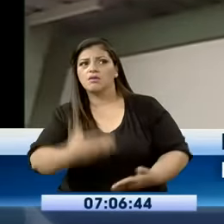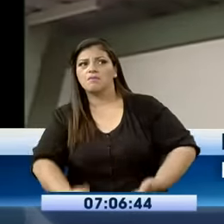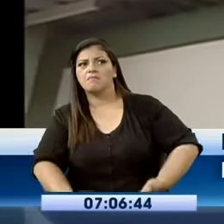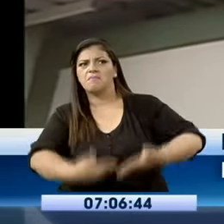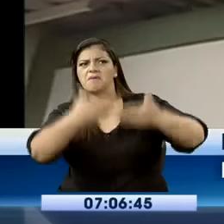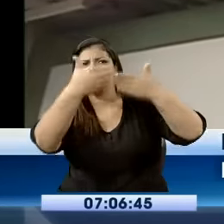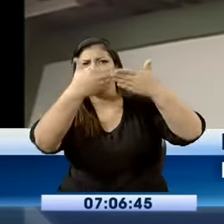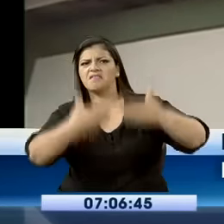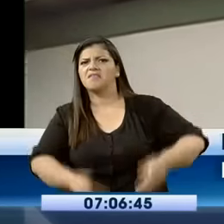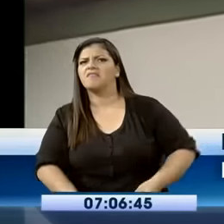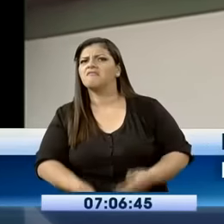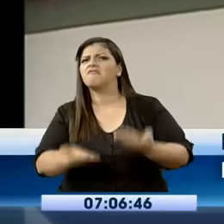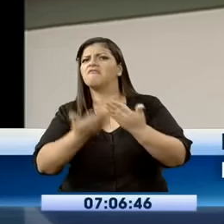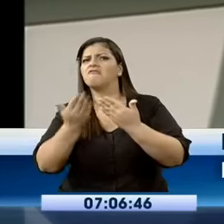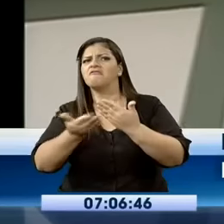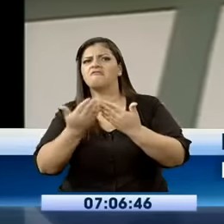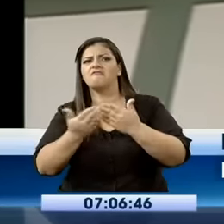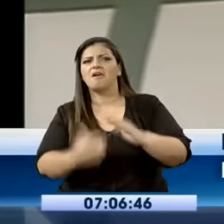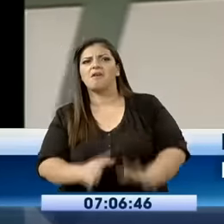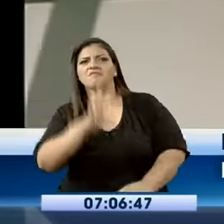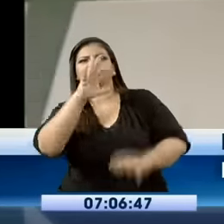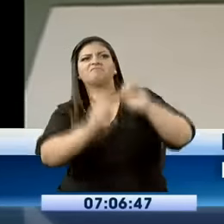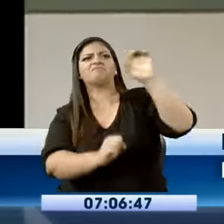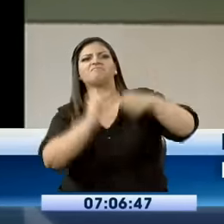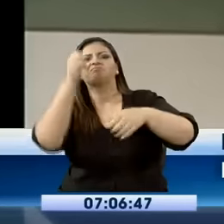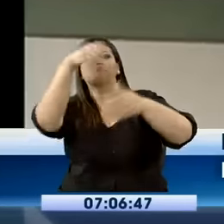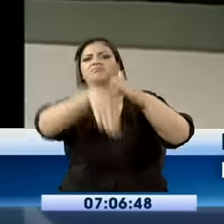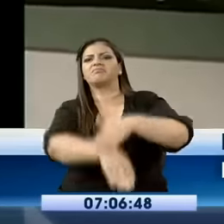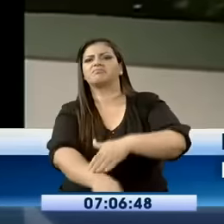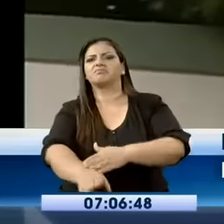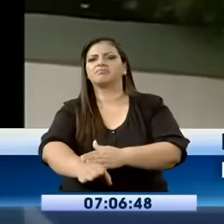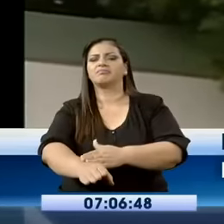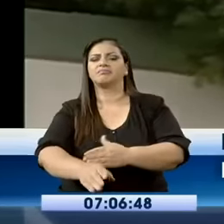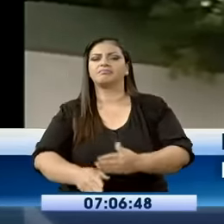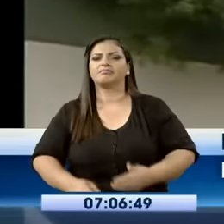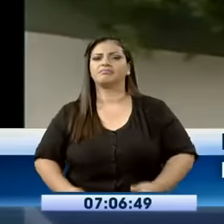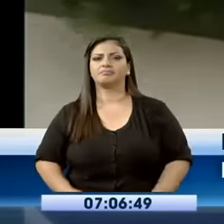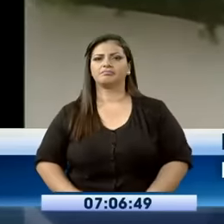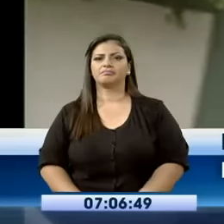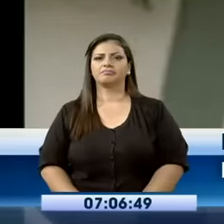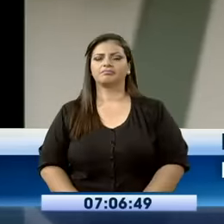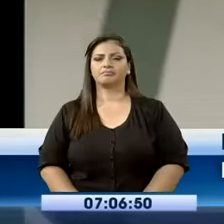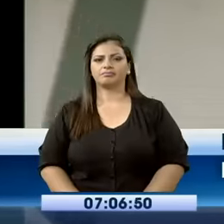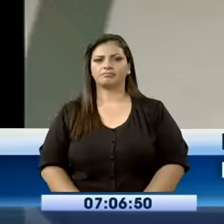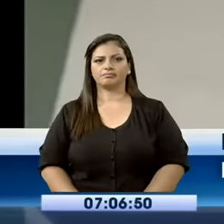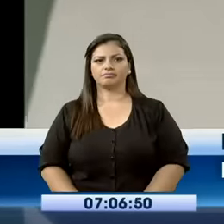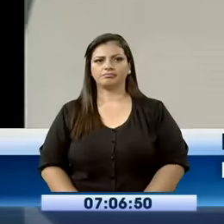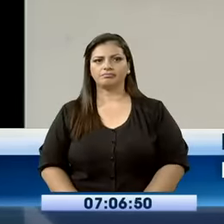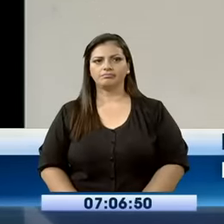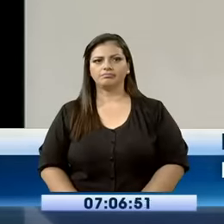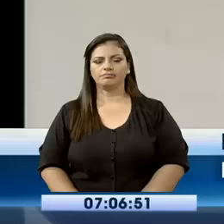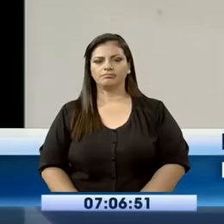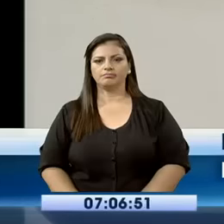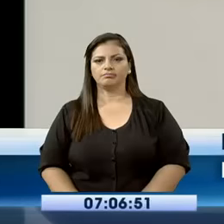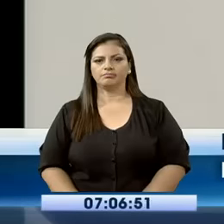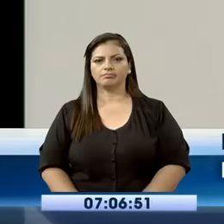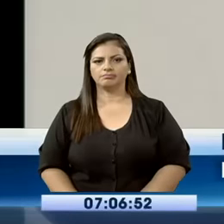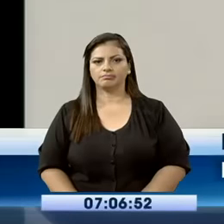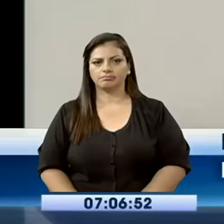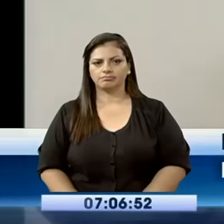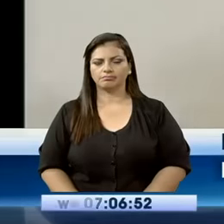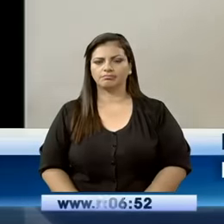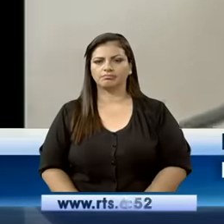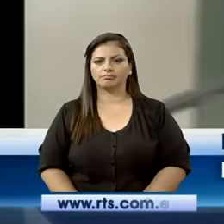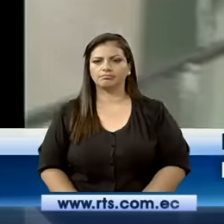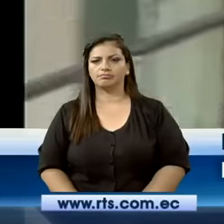ese árbol ayuda para que la persona que ingrese por este lugar pueda bajar. Y por atrás es más fácil, me dicen. Más fácil. Bueno,